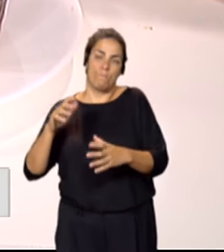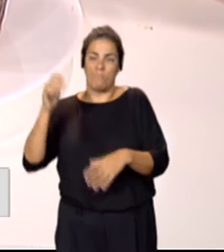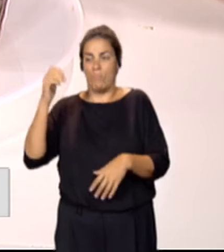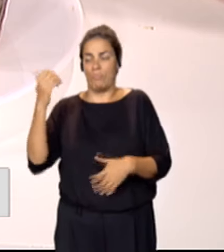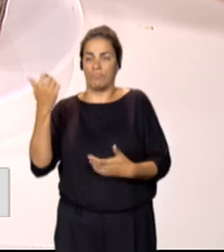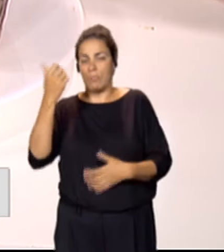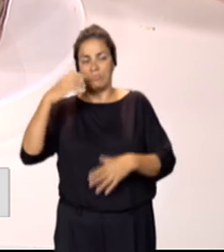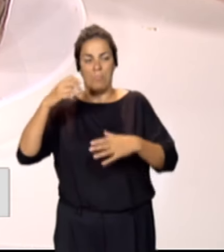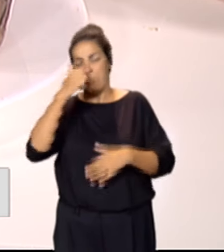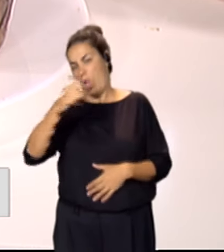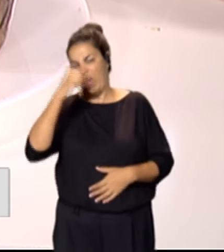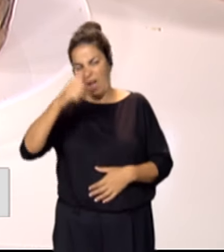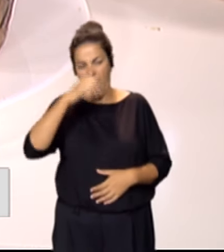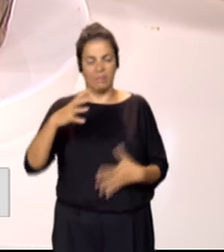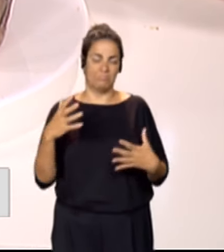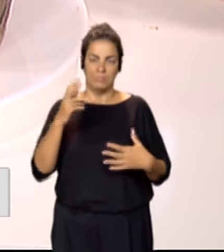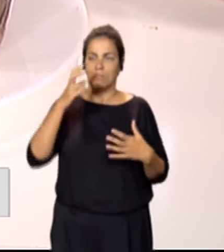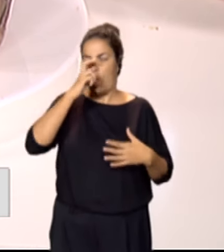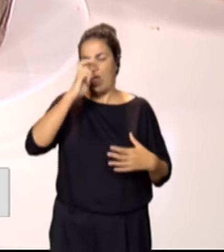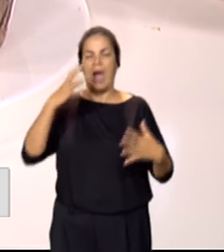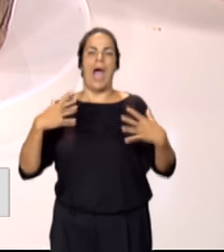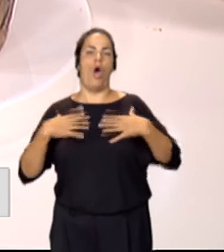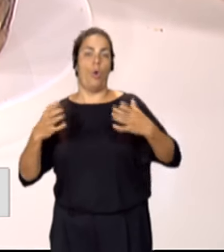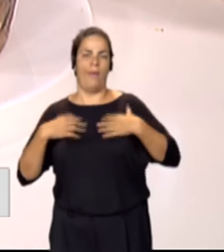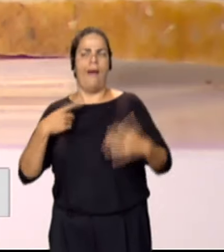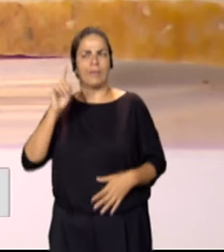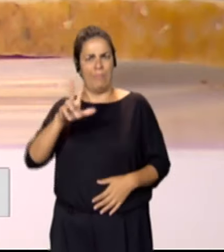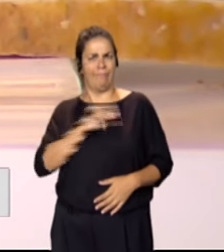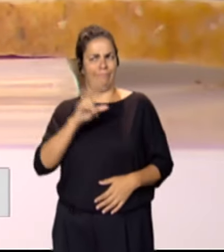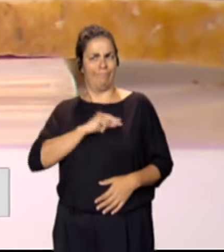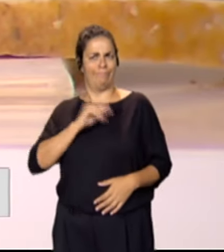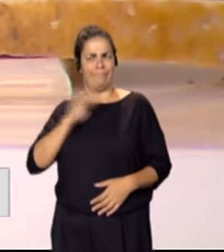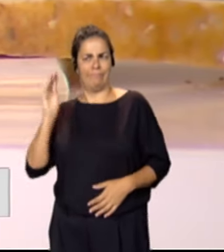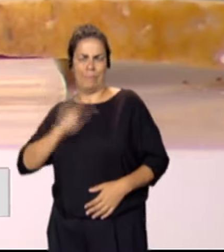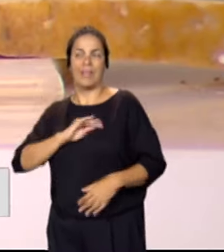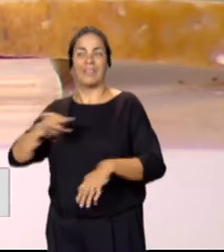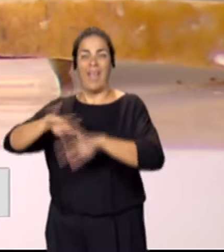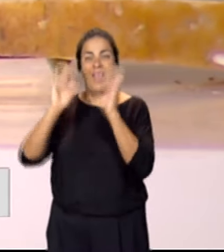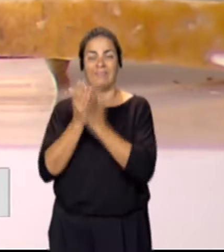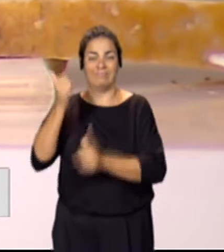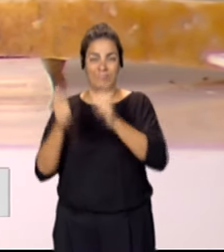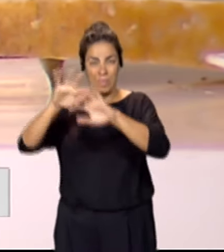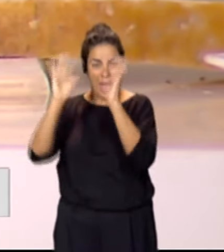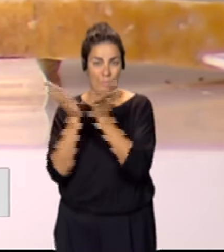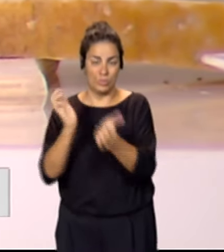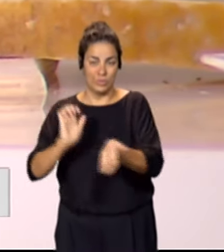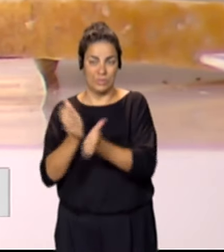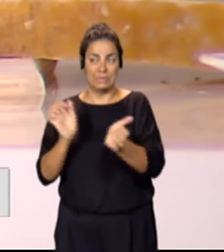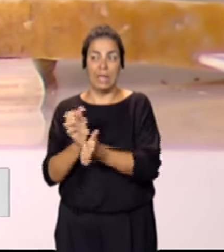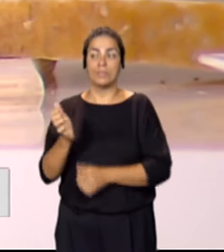oveja es un queso que también tiene muchísimos premios. Ha quedado en el World Cheese cuatro veces entre los mejores 50